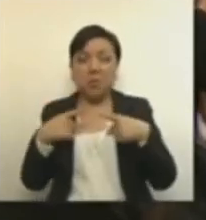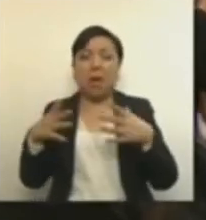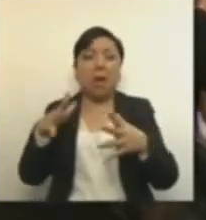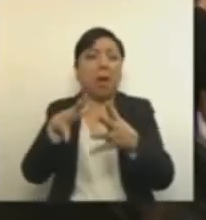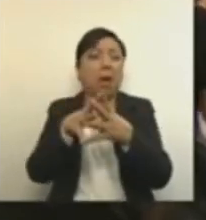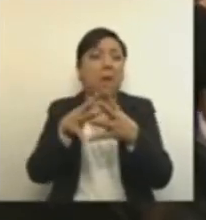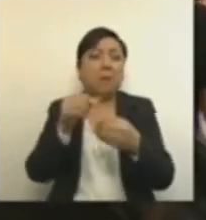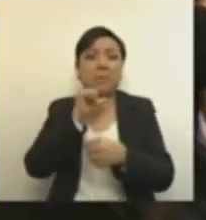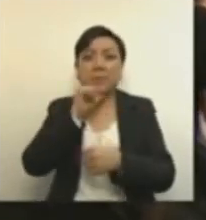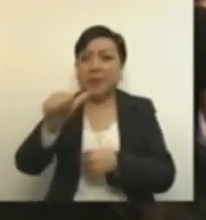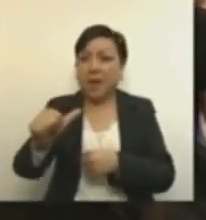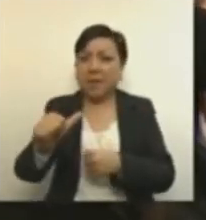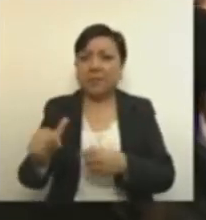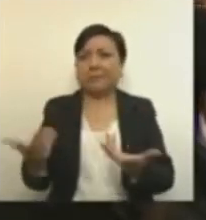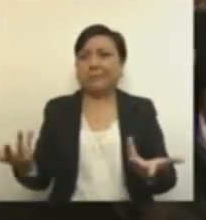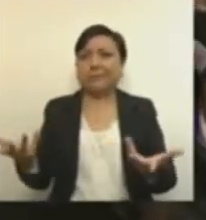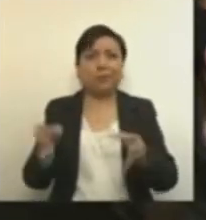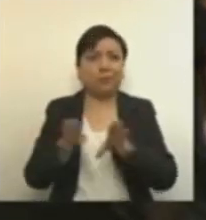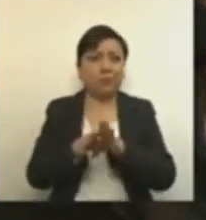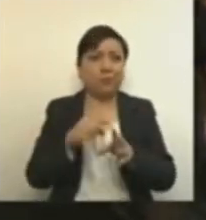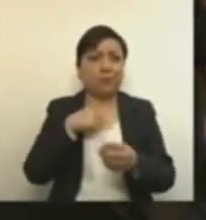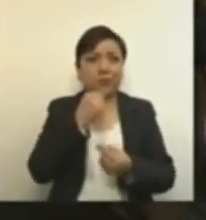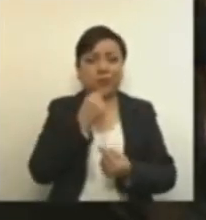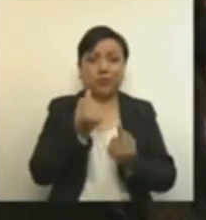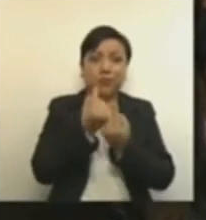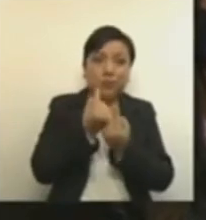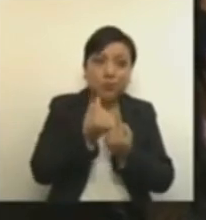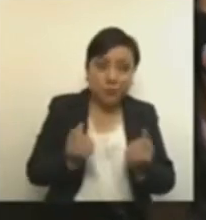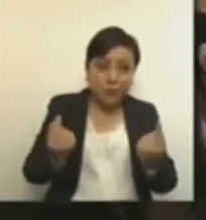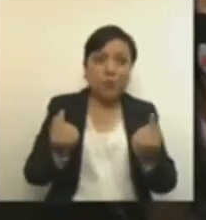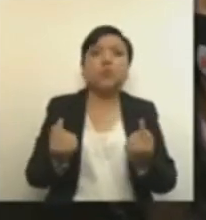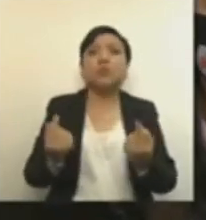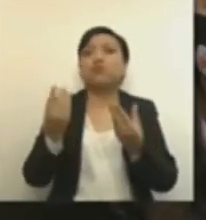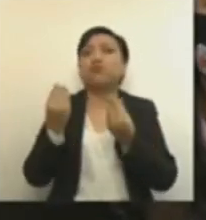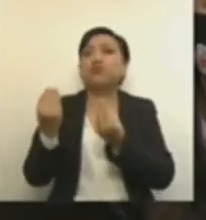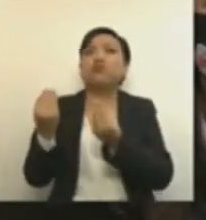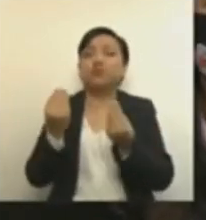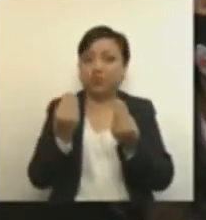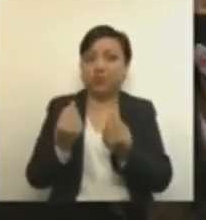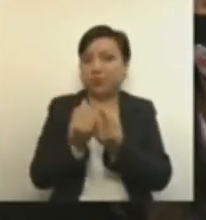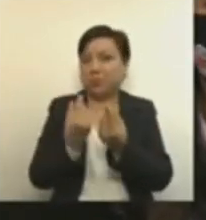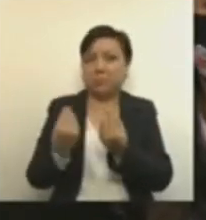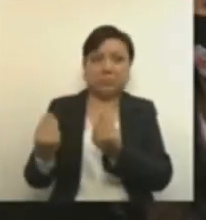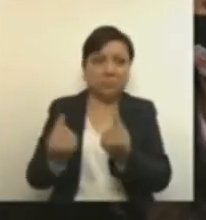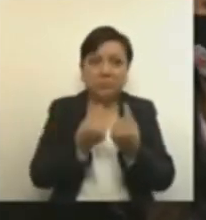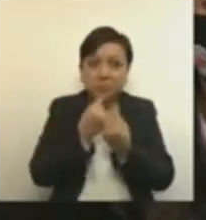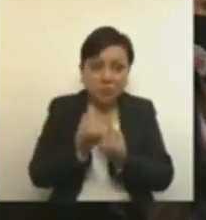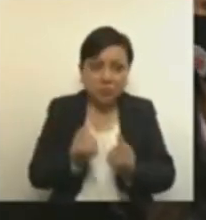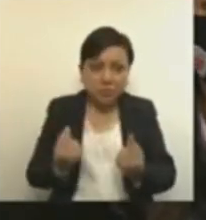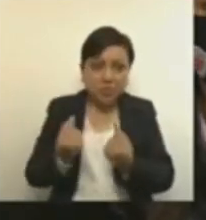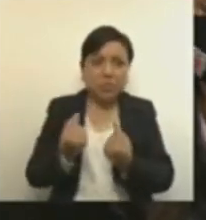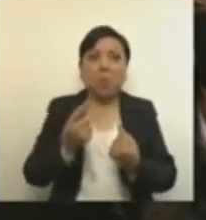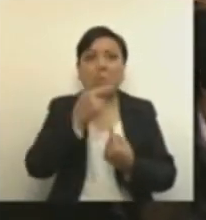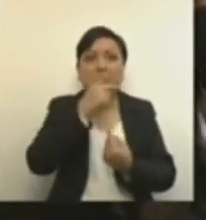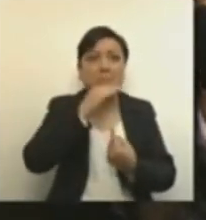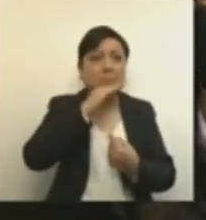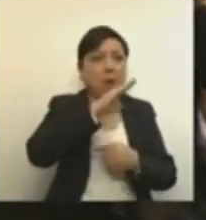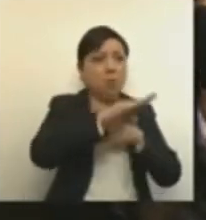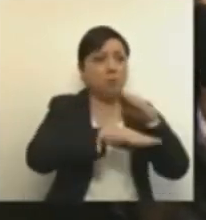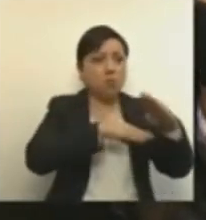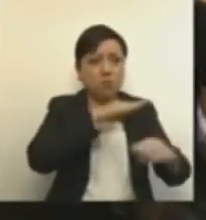¿Cómo la niñez que la violencia ha dejado en orfandad podrá obtener becas para poder estudiar?